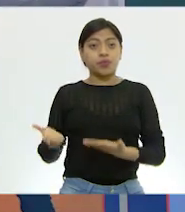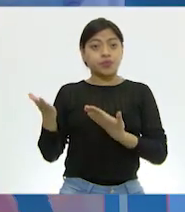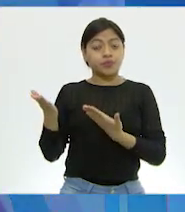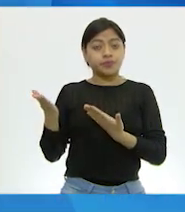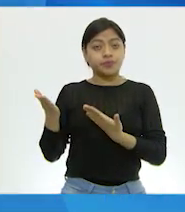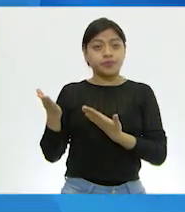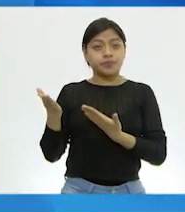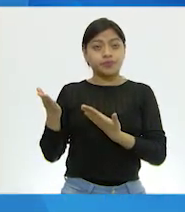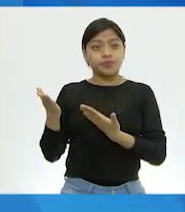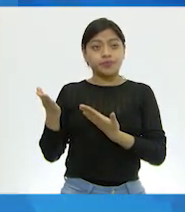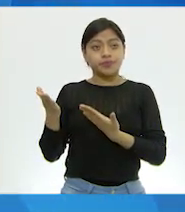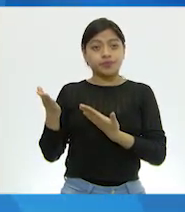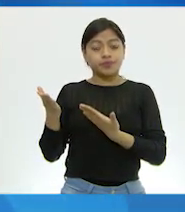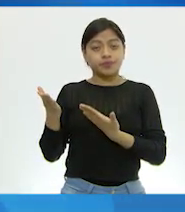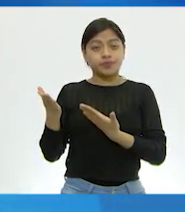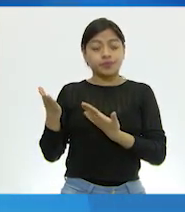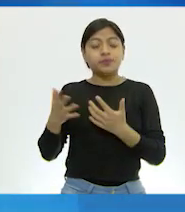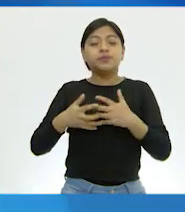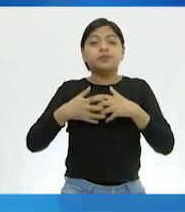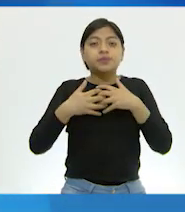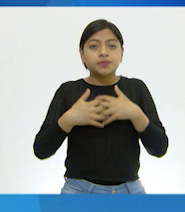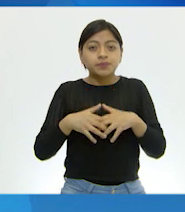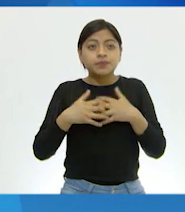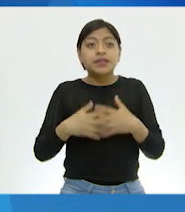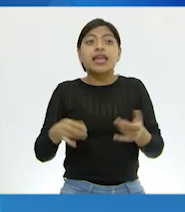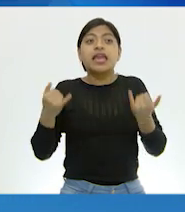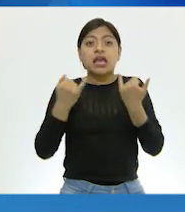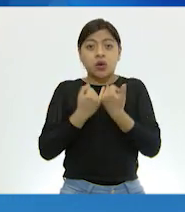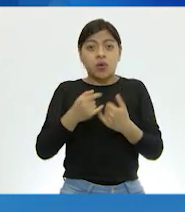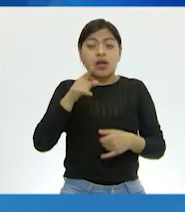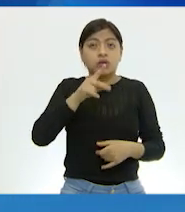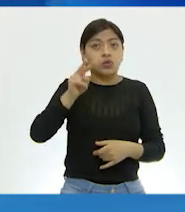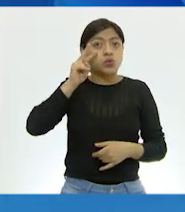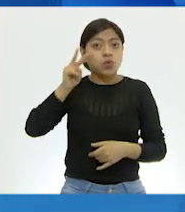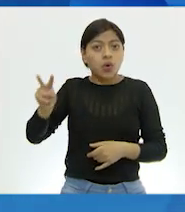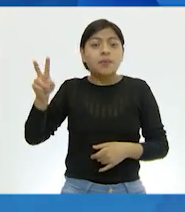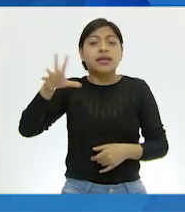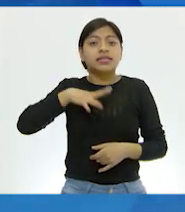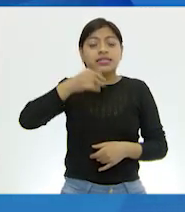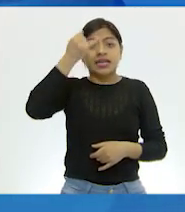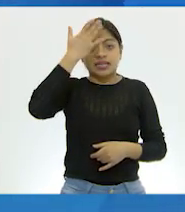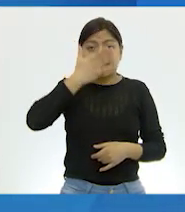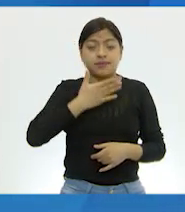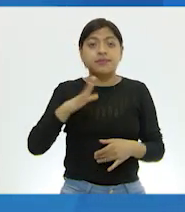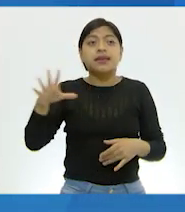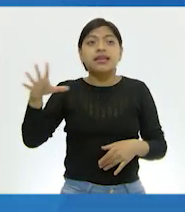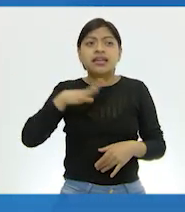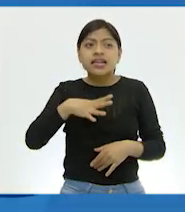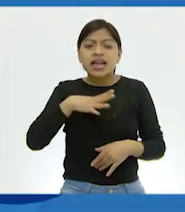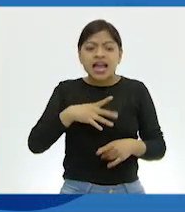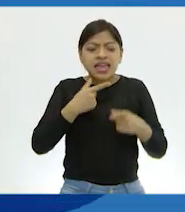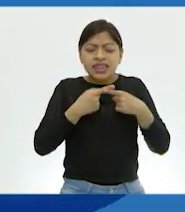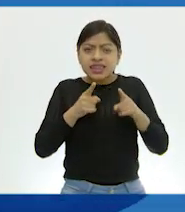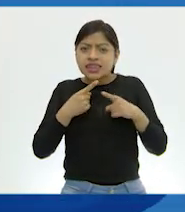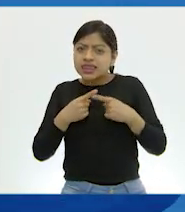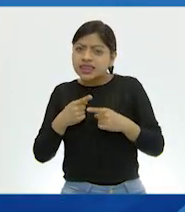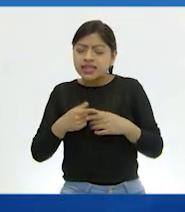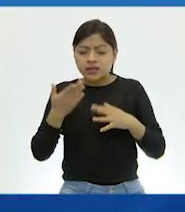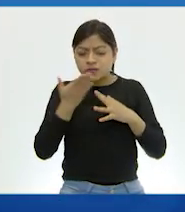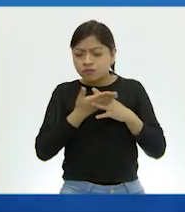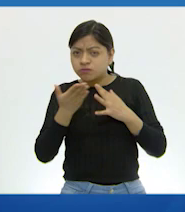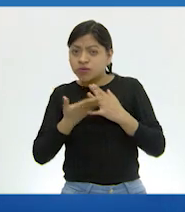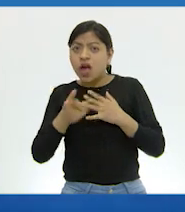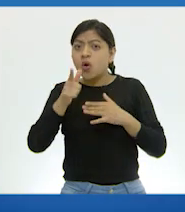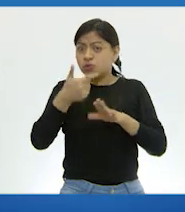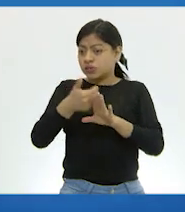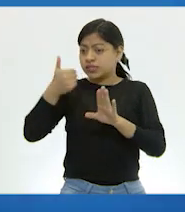Sí, aquí está. Ok. Y también, si te das cuenta, en esa ilustración vienen varias partes de nuestro cuerpo que no